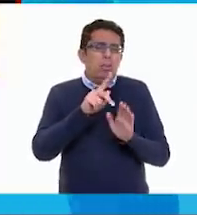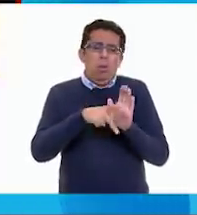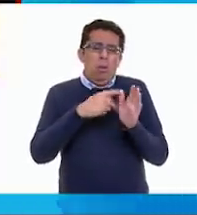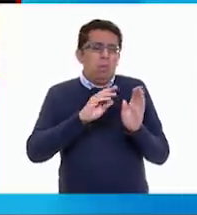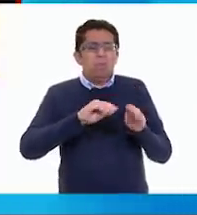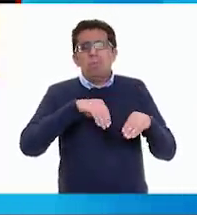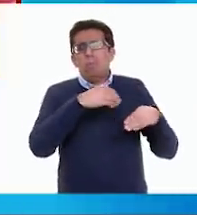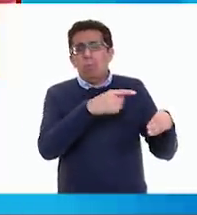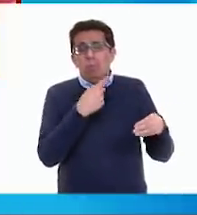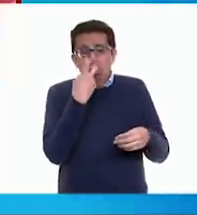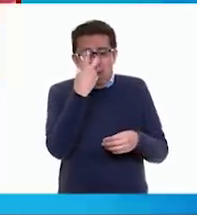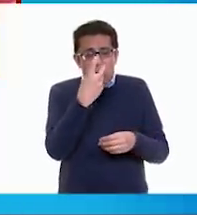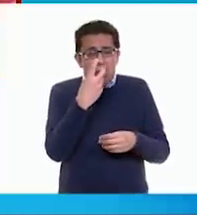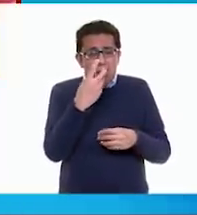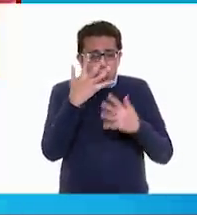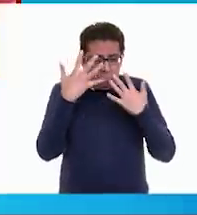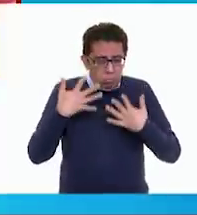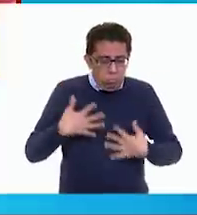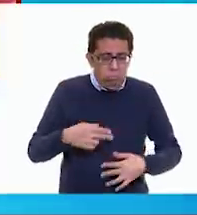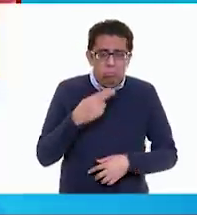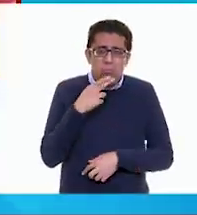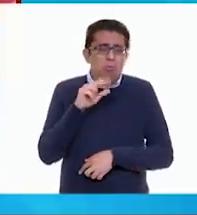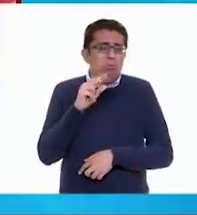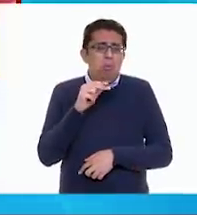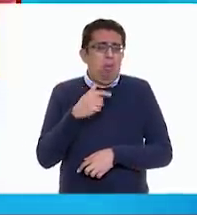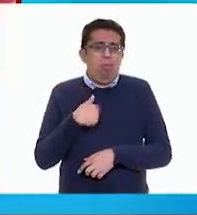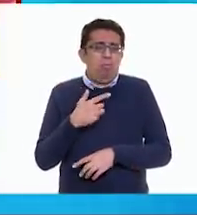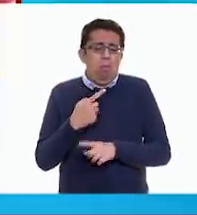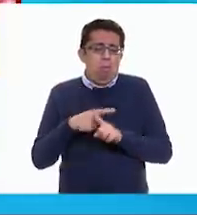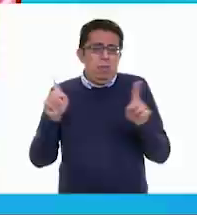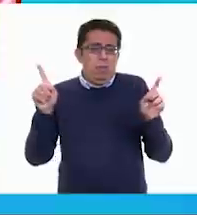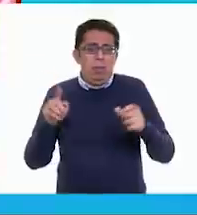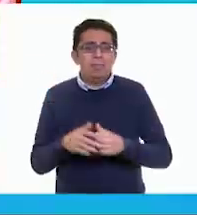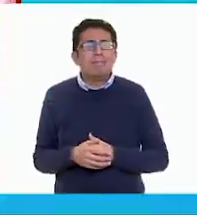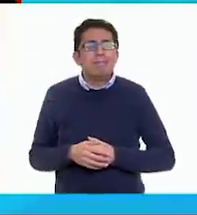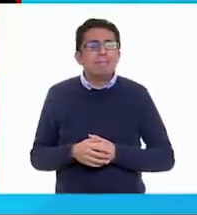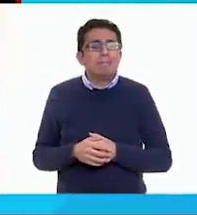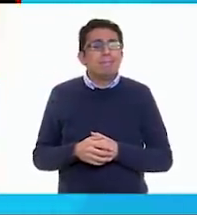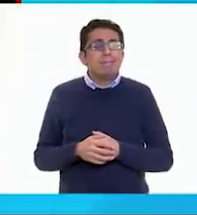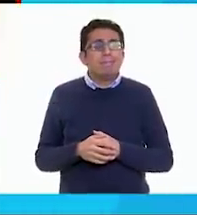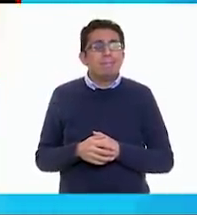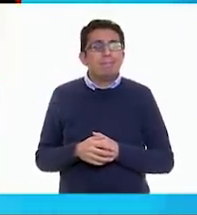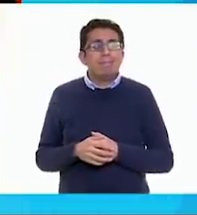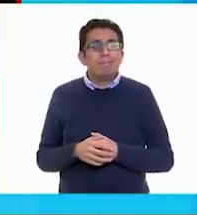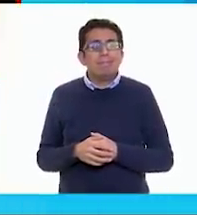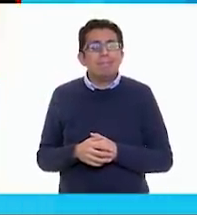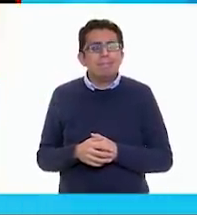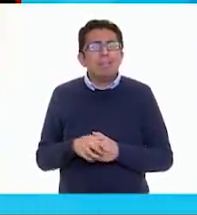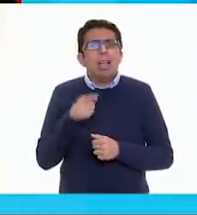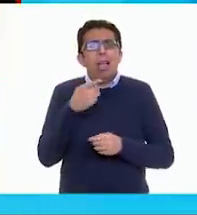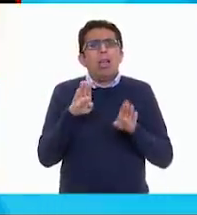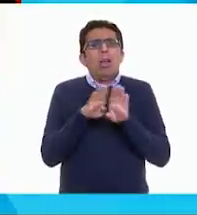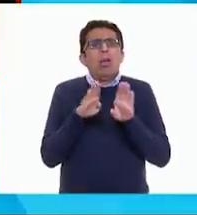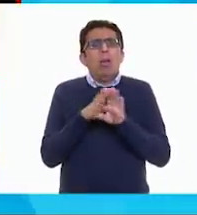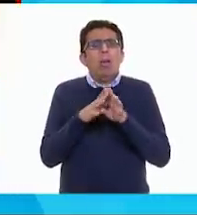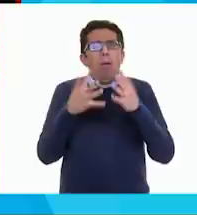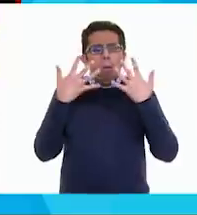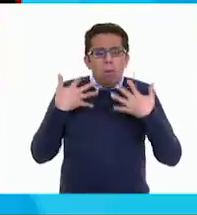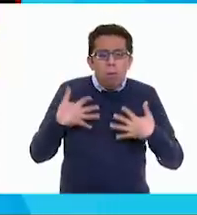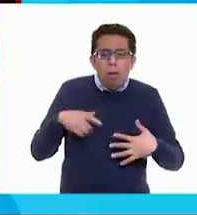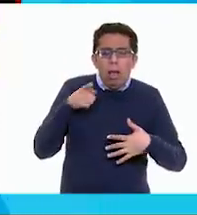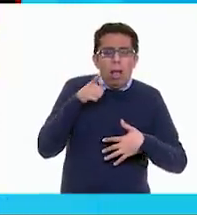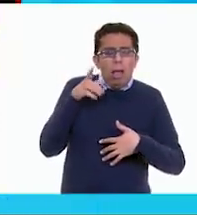Yo no me voy a poner esas cosas. Nada que ver. Ay, esta. ¿Y con qué piensas ir a la vaquería?